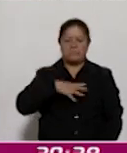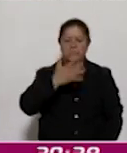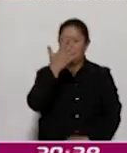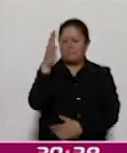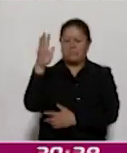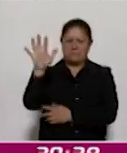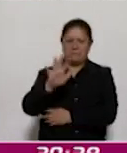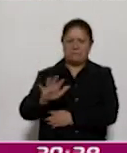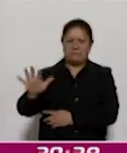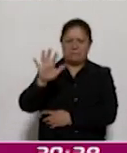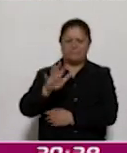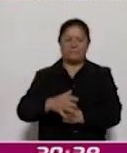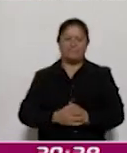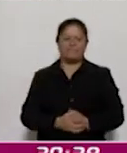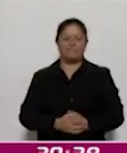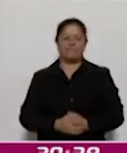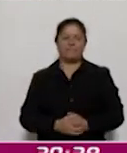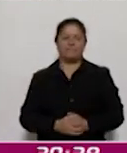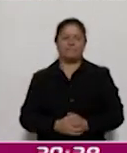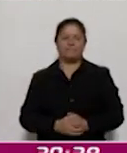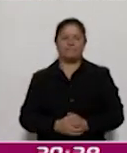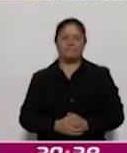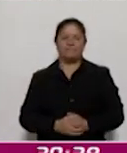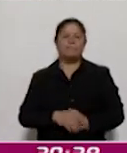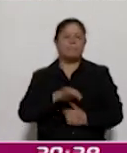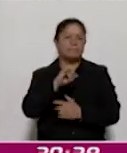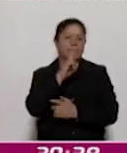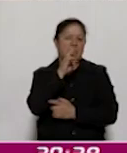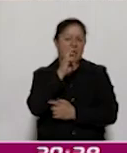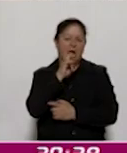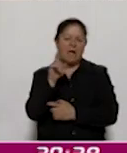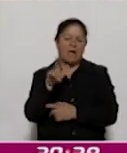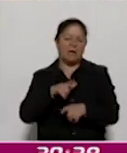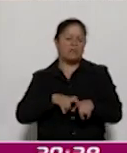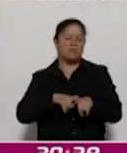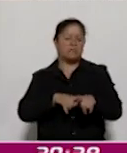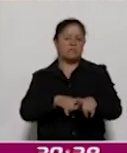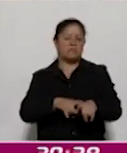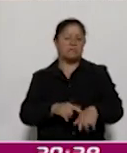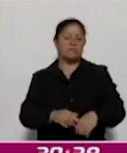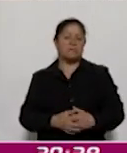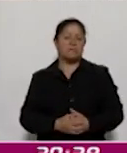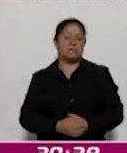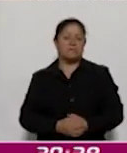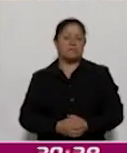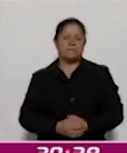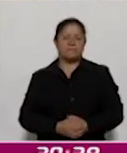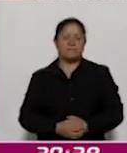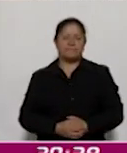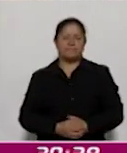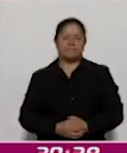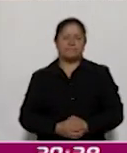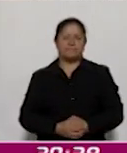pues sí, hablar del agua, de producción sostenible, de nuestros recursos, pues hay que llevarlo y los niños